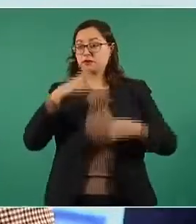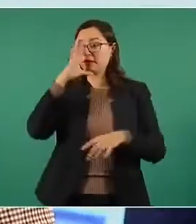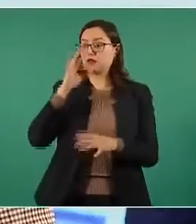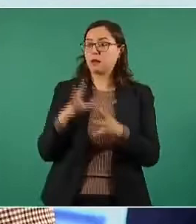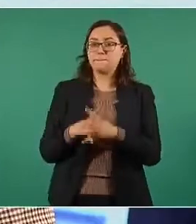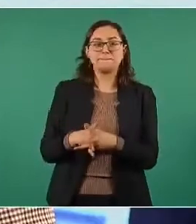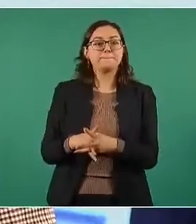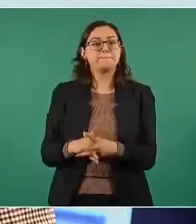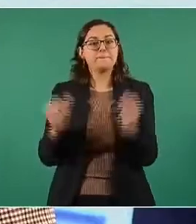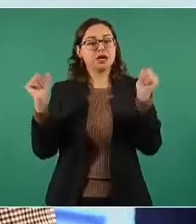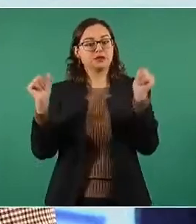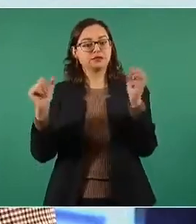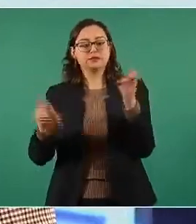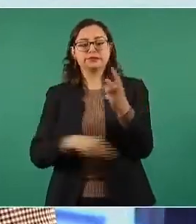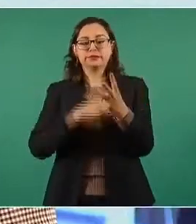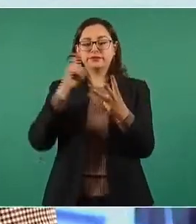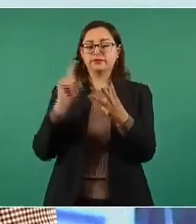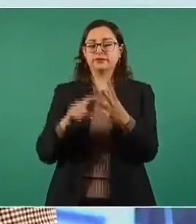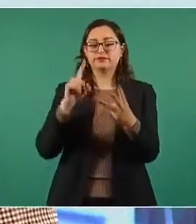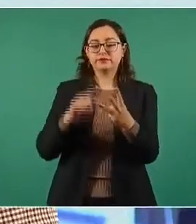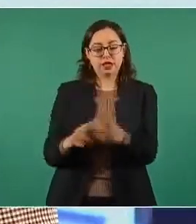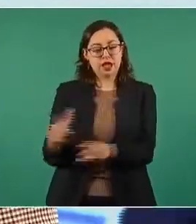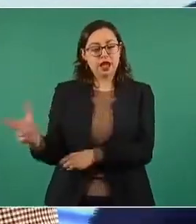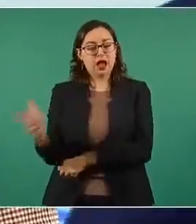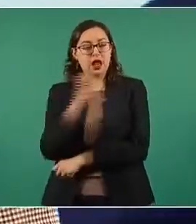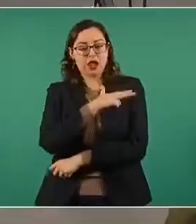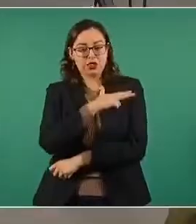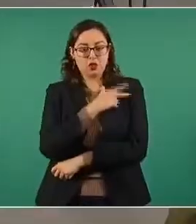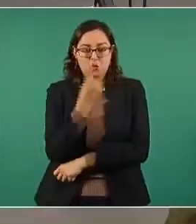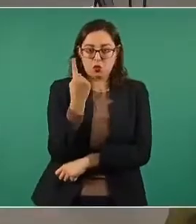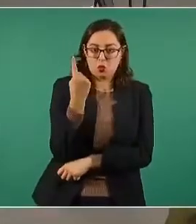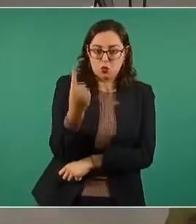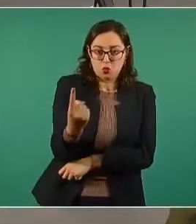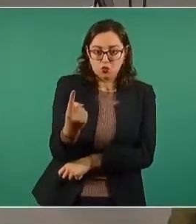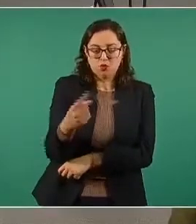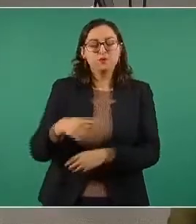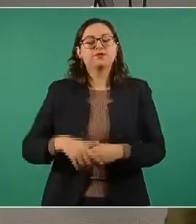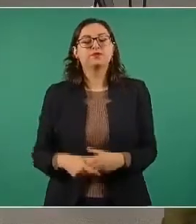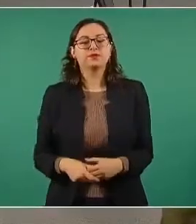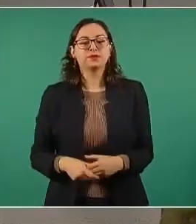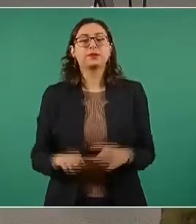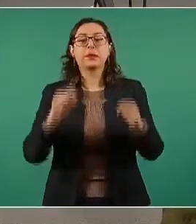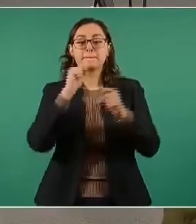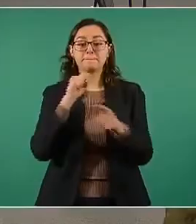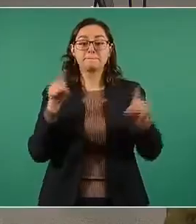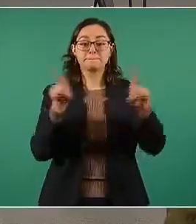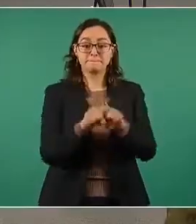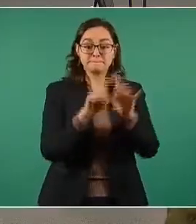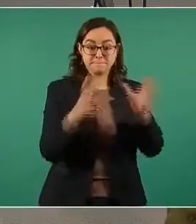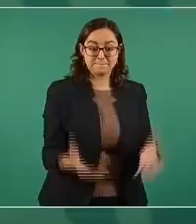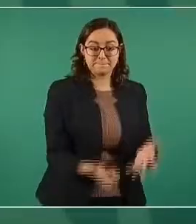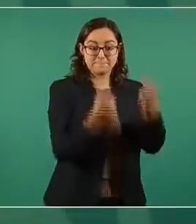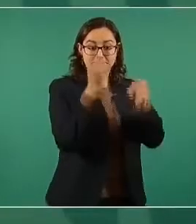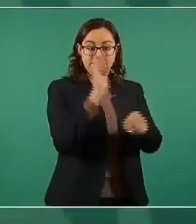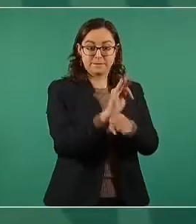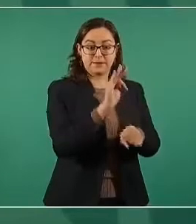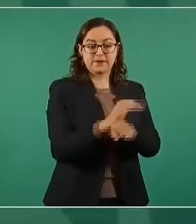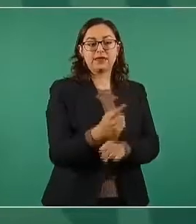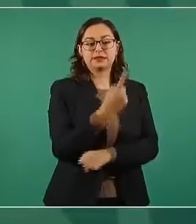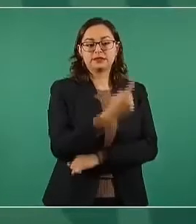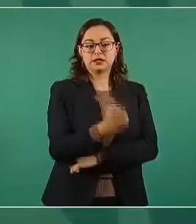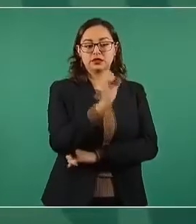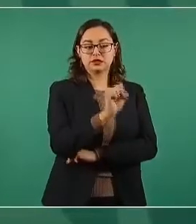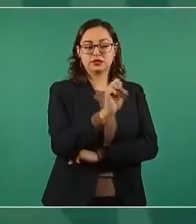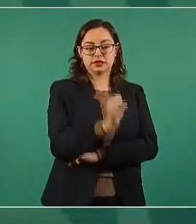personas que han sido rescatadas. Fueron 163 personas